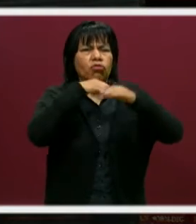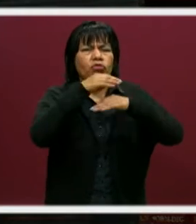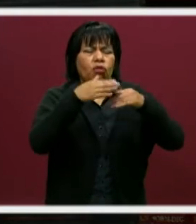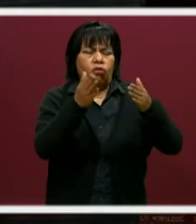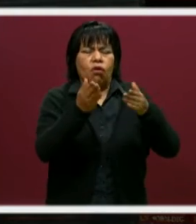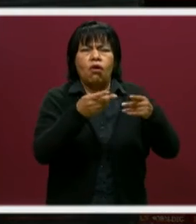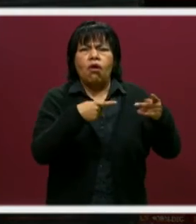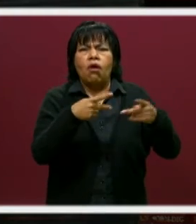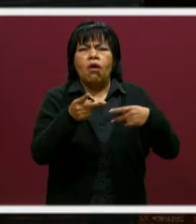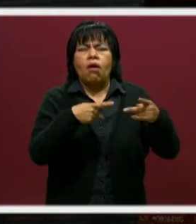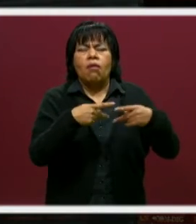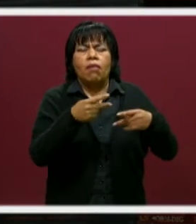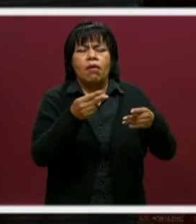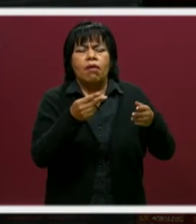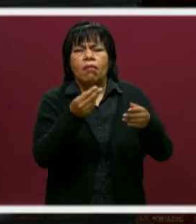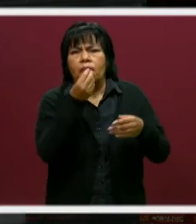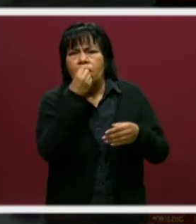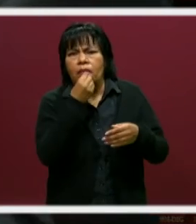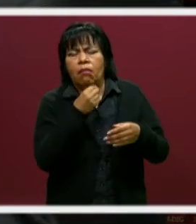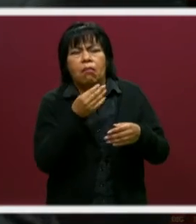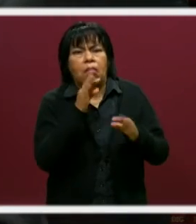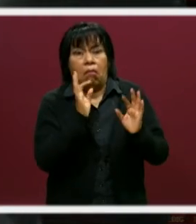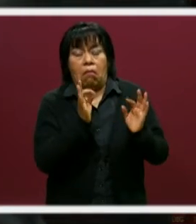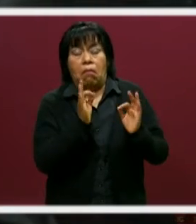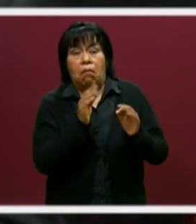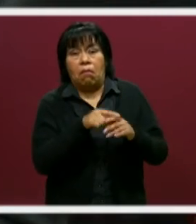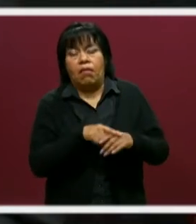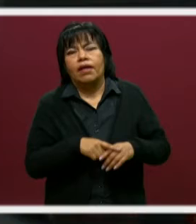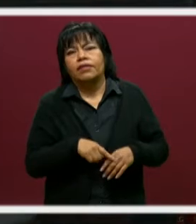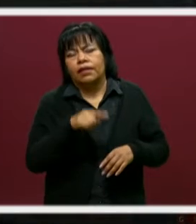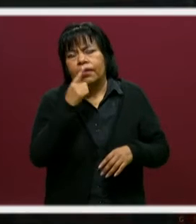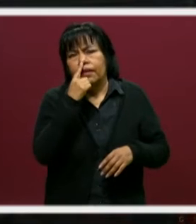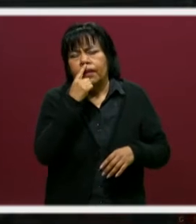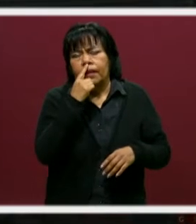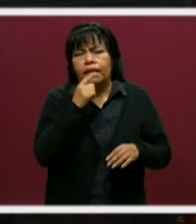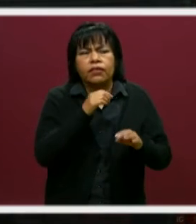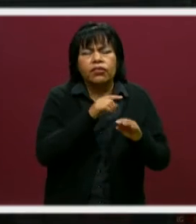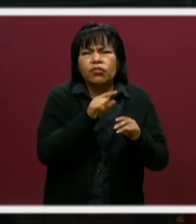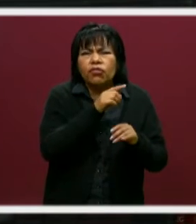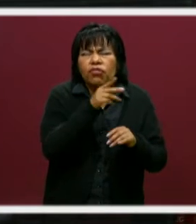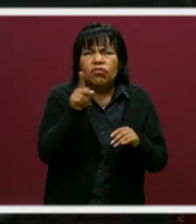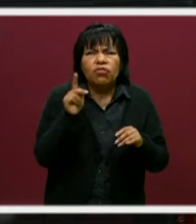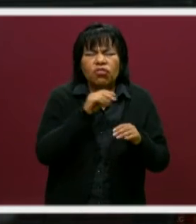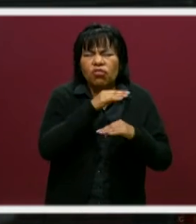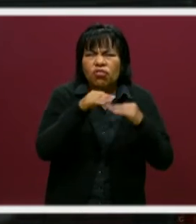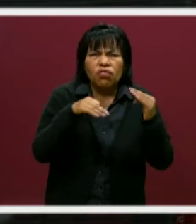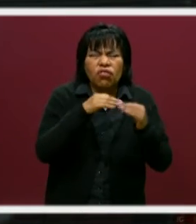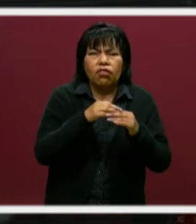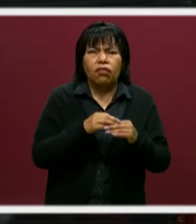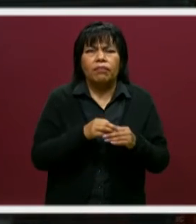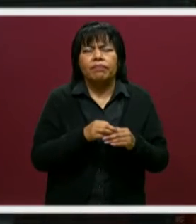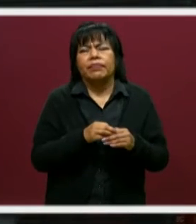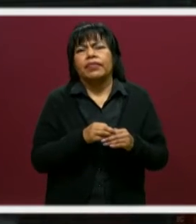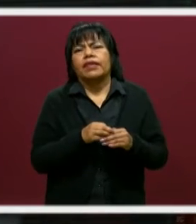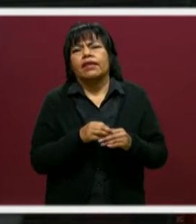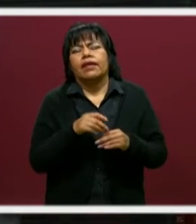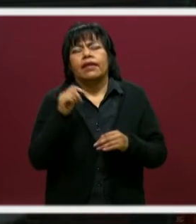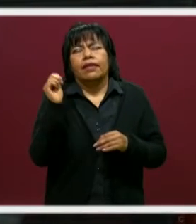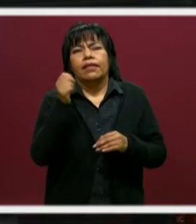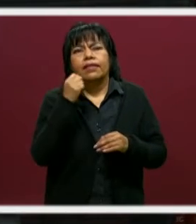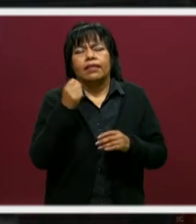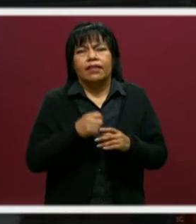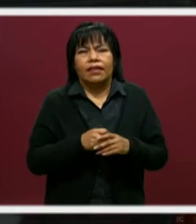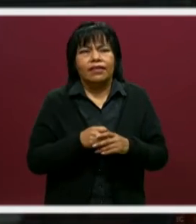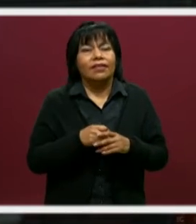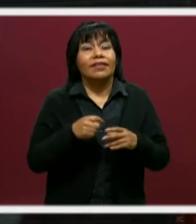Tenemos buen equipo. Entonces, pero, bueno, independientemente de esa infraestructura, lo mejor que tiene el Tecnológico de Atlixco son sus